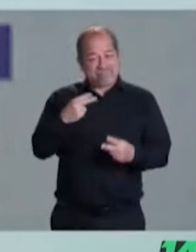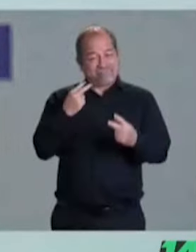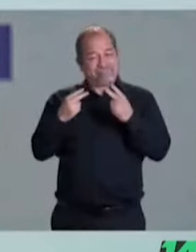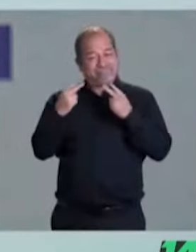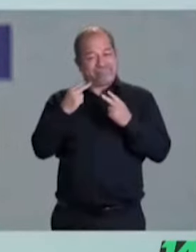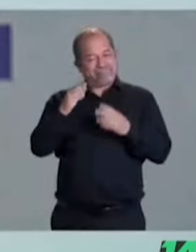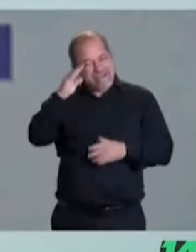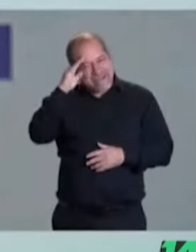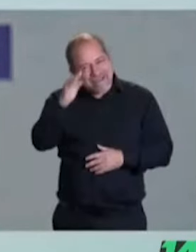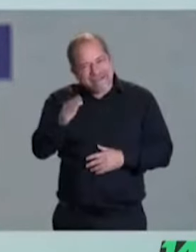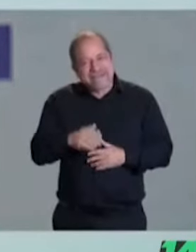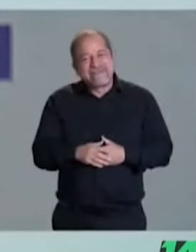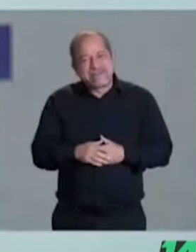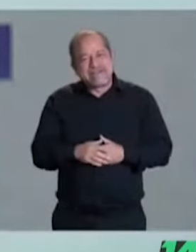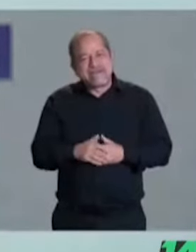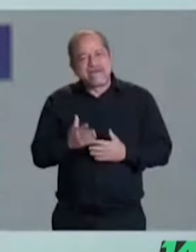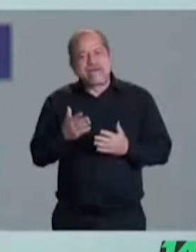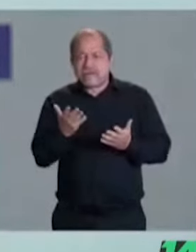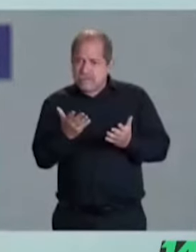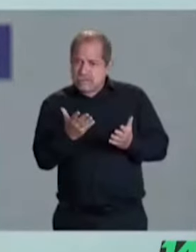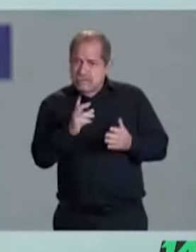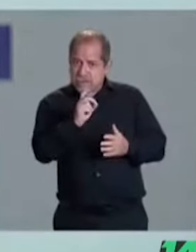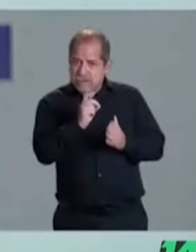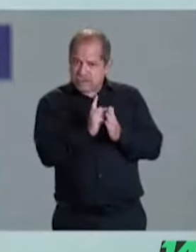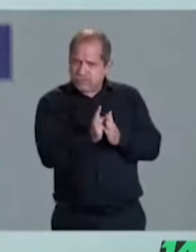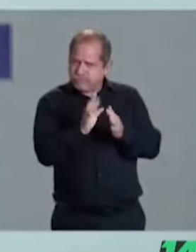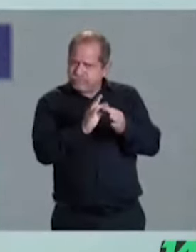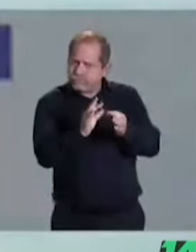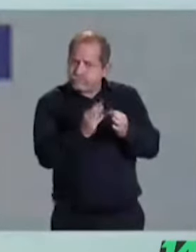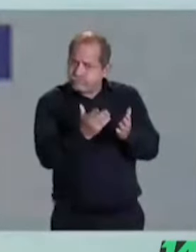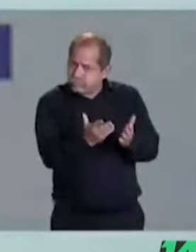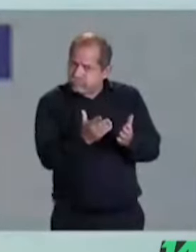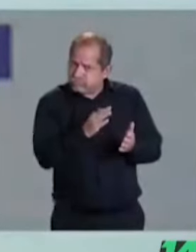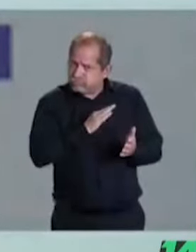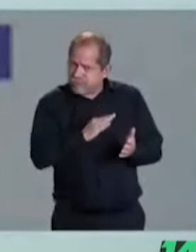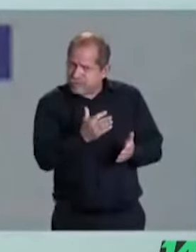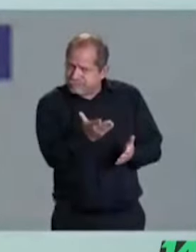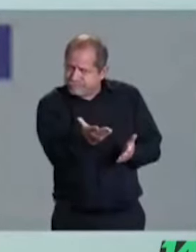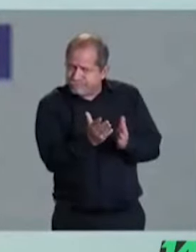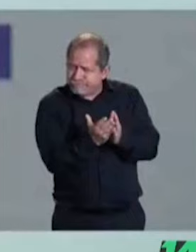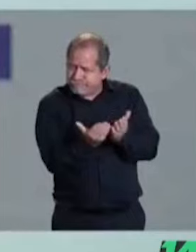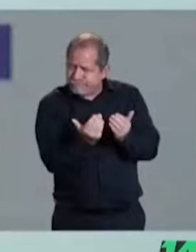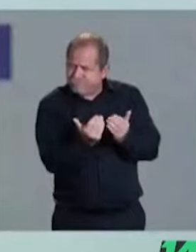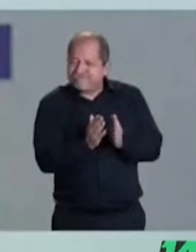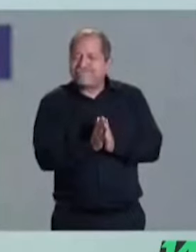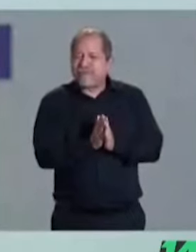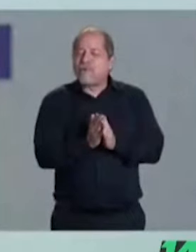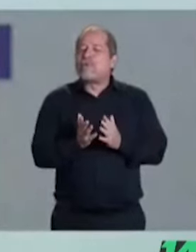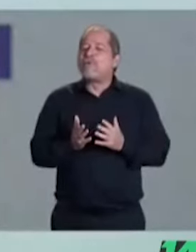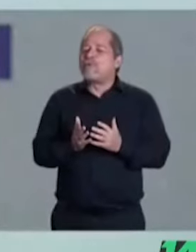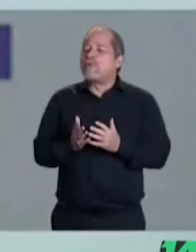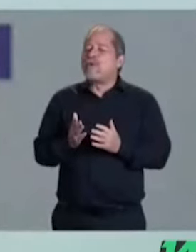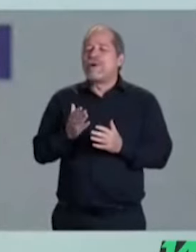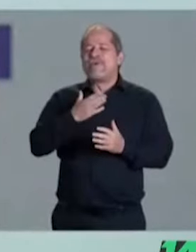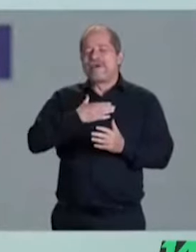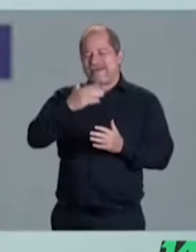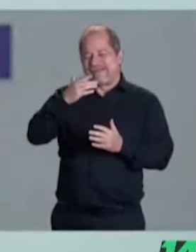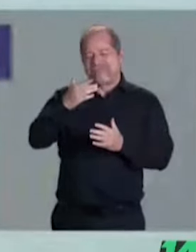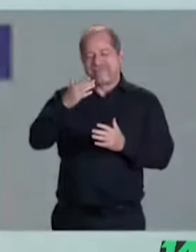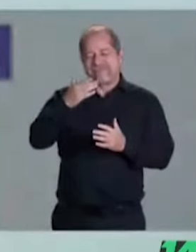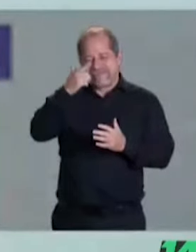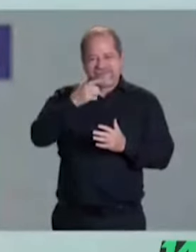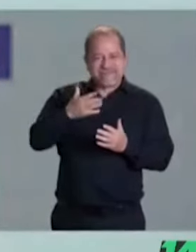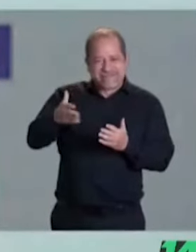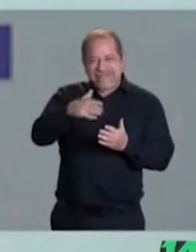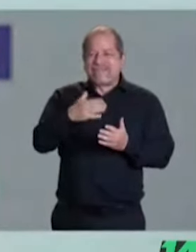Tiene 30 segundos para su presentación, por favor. Hola México, soy Xochitl Galvez. Esta noche te quiero hablar desde